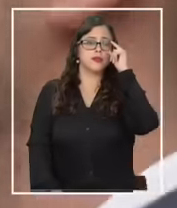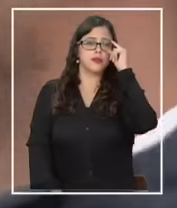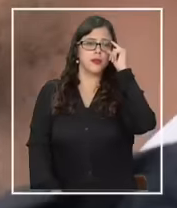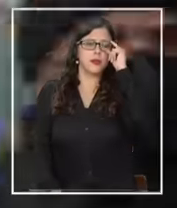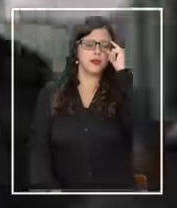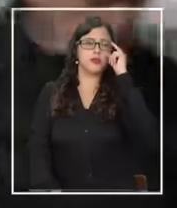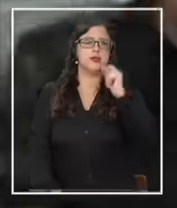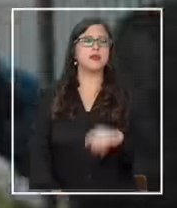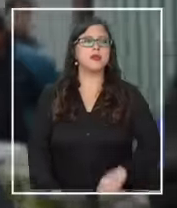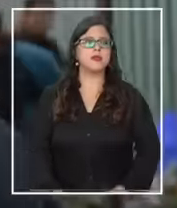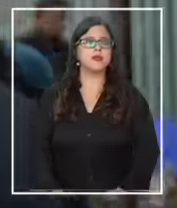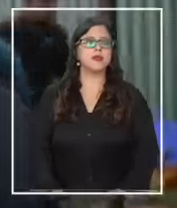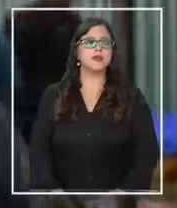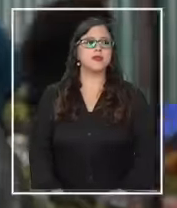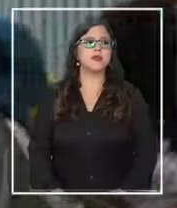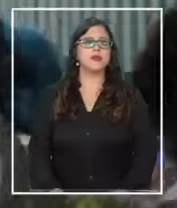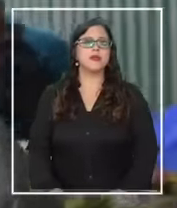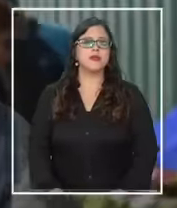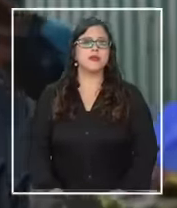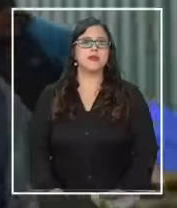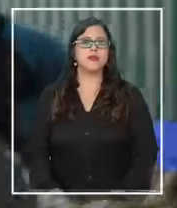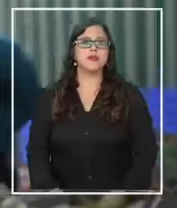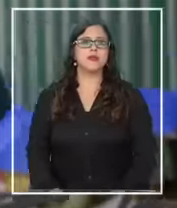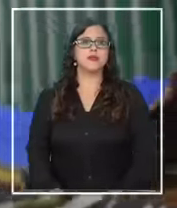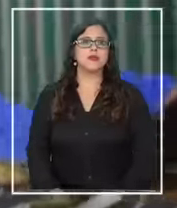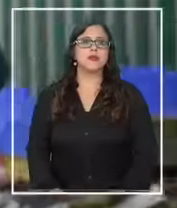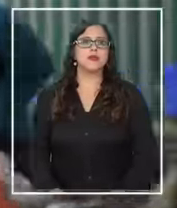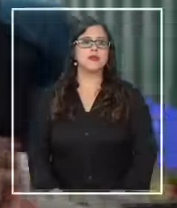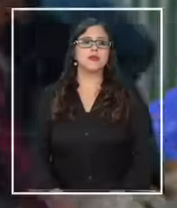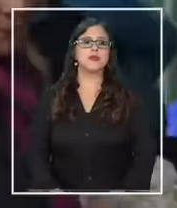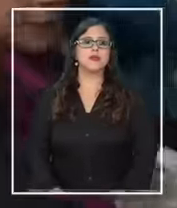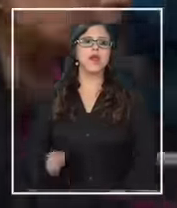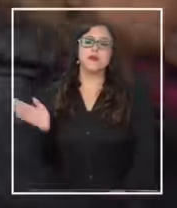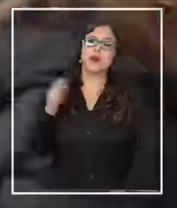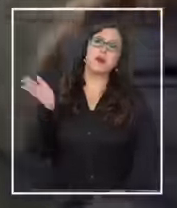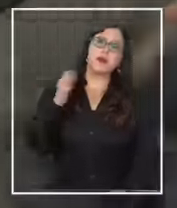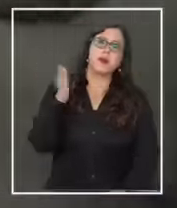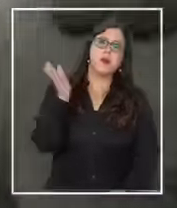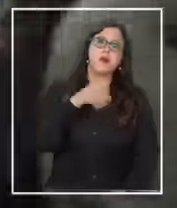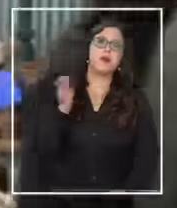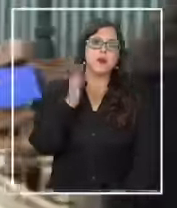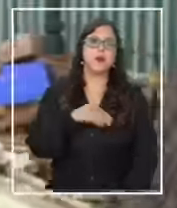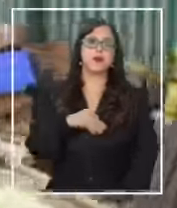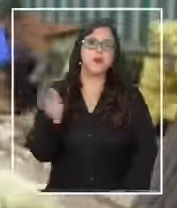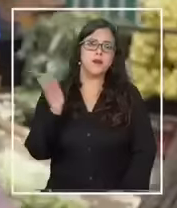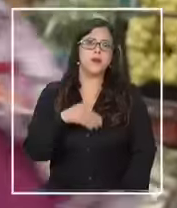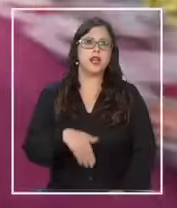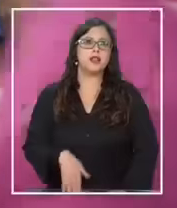inminente vamos, vamos, vamos ¿ves? vamos, pasemos mejor pasemos nomás